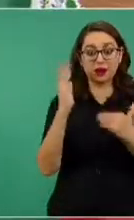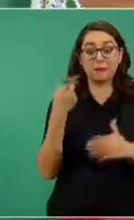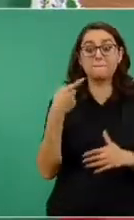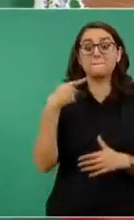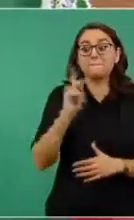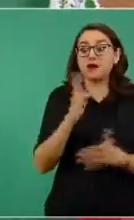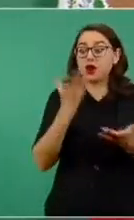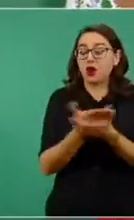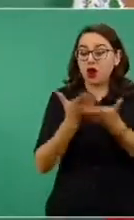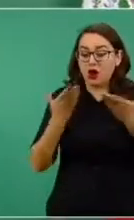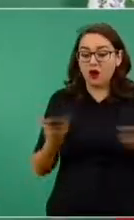aeropuerto moderno. No. No. No.